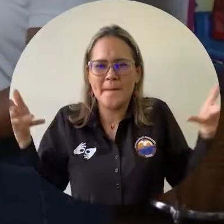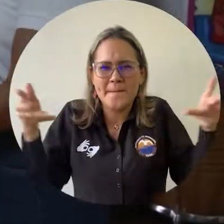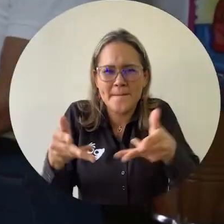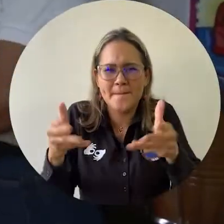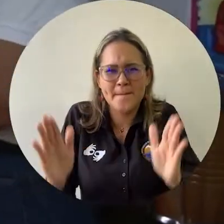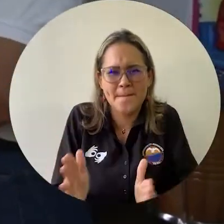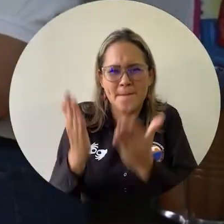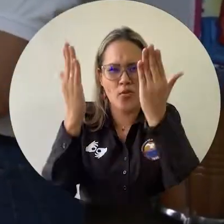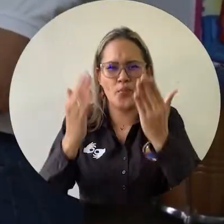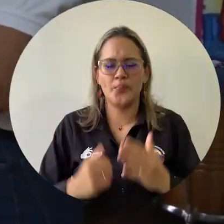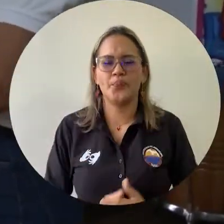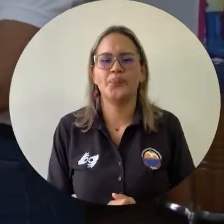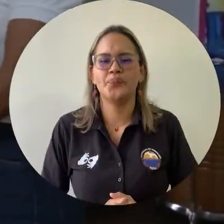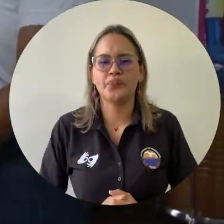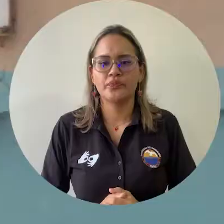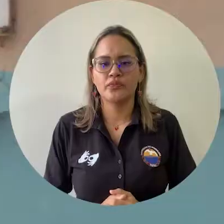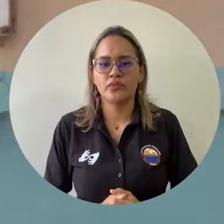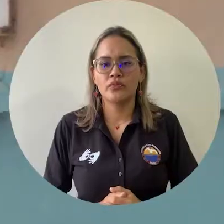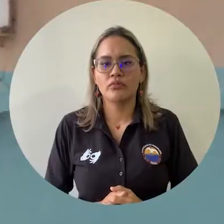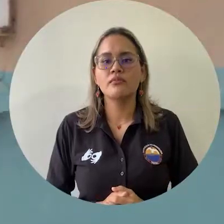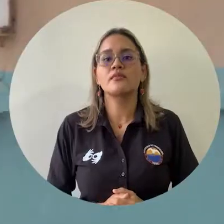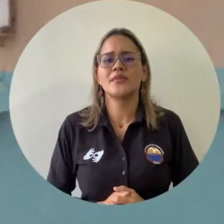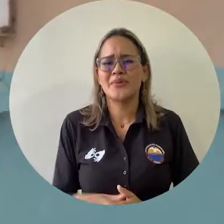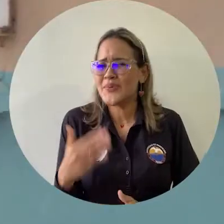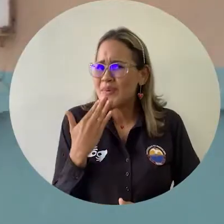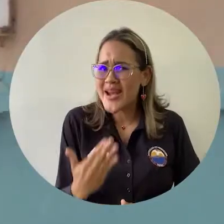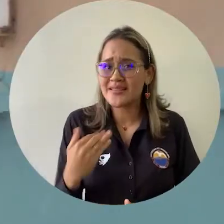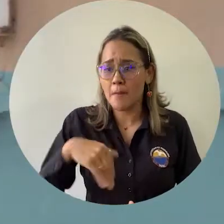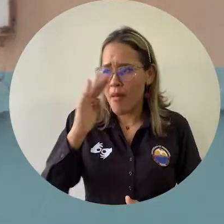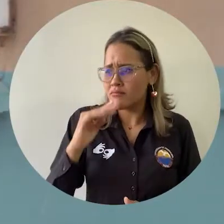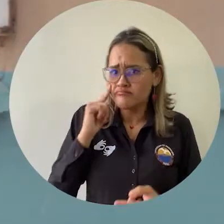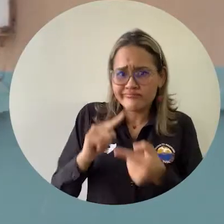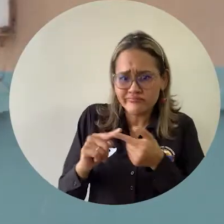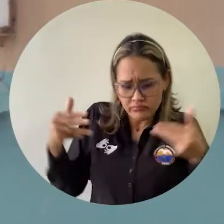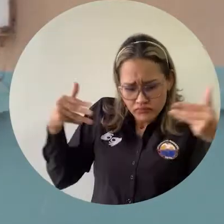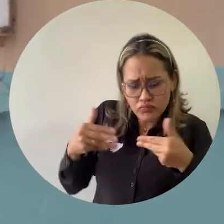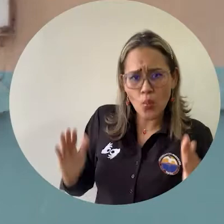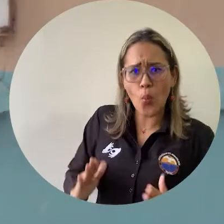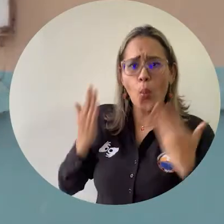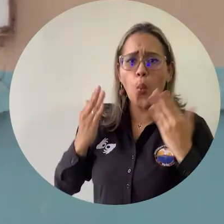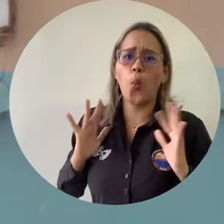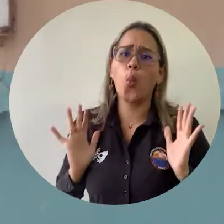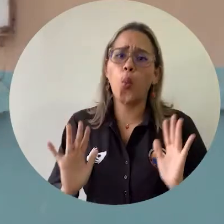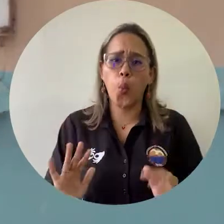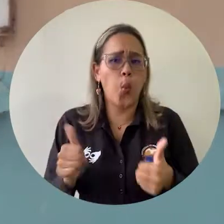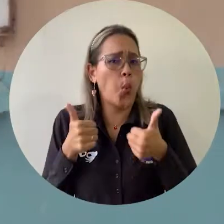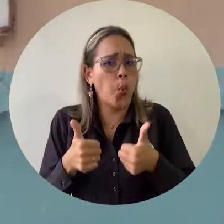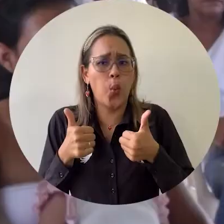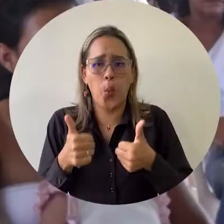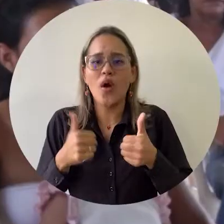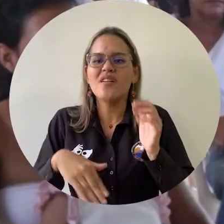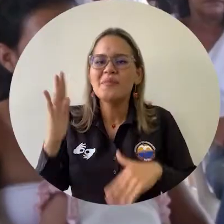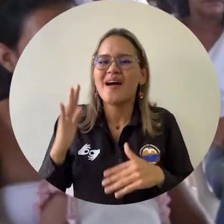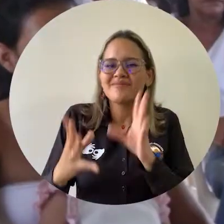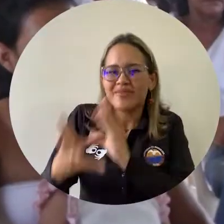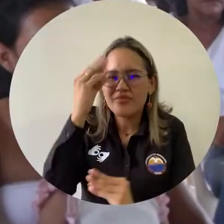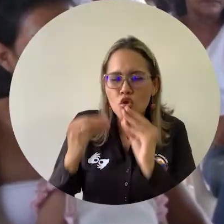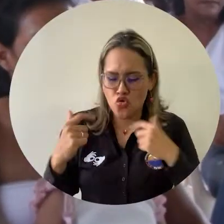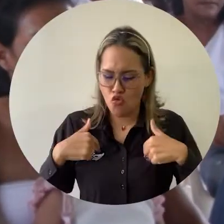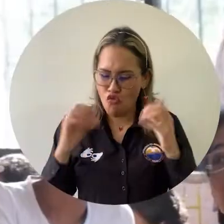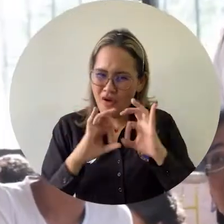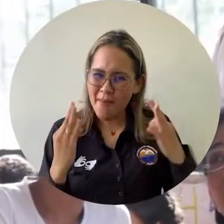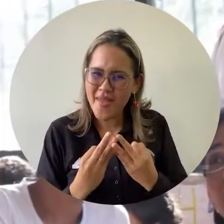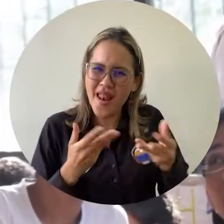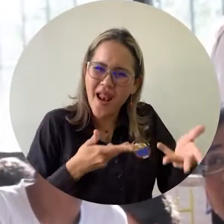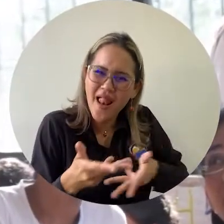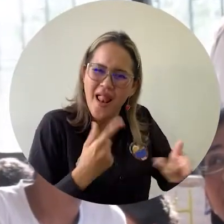Familiar Regional Cesar. Estoy muy agradecida con este programa porque mi vida ha marcado una experiencia muy bonita. Cómo dialogar mejor con